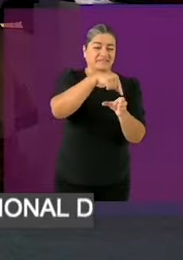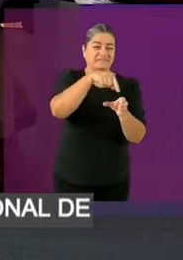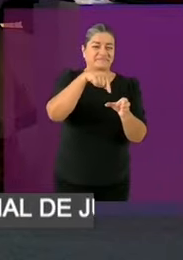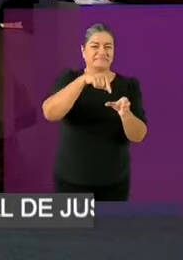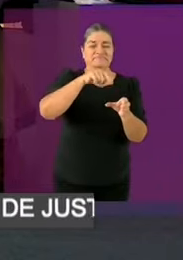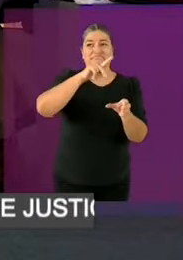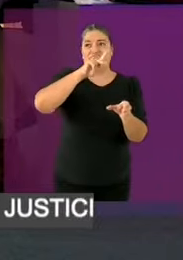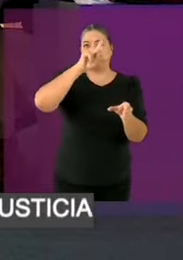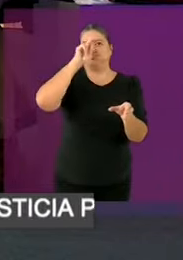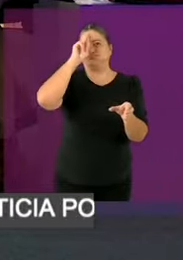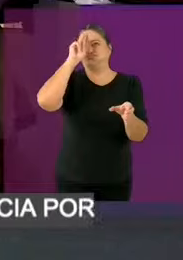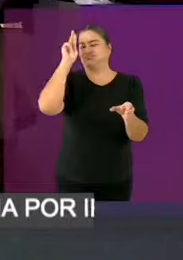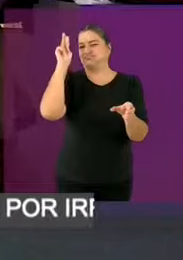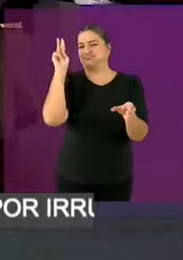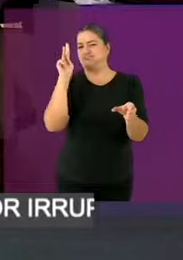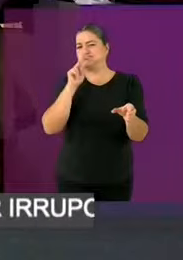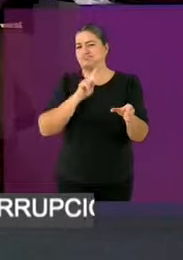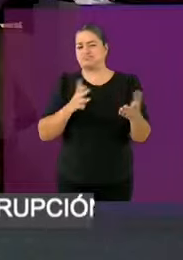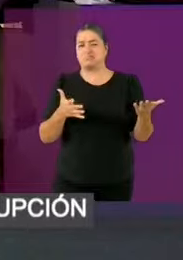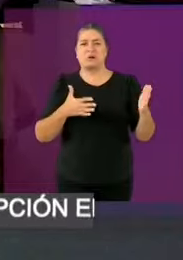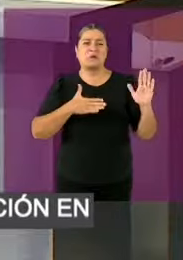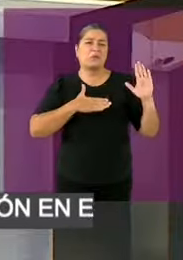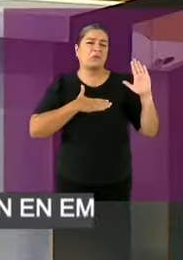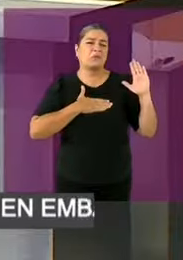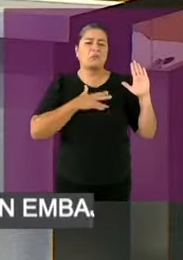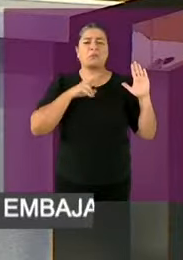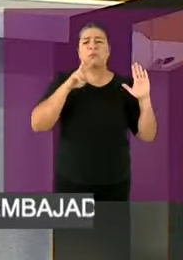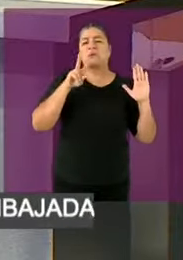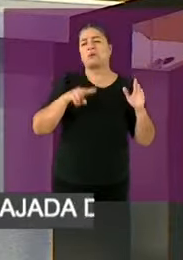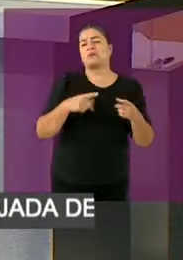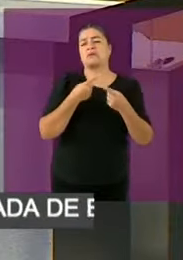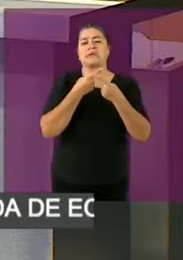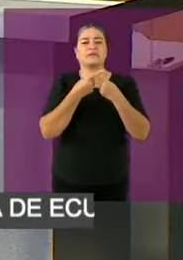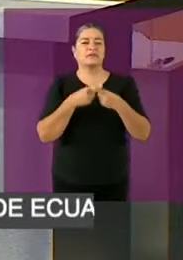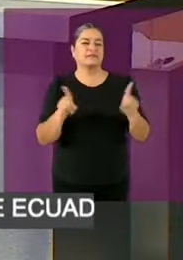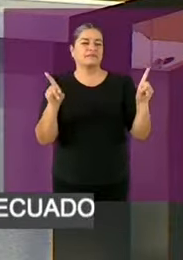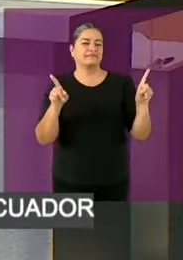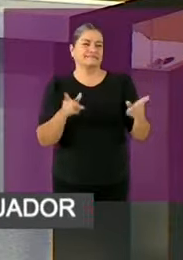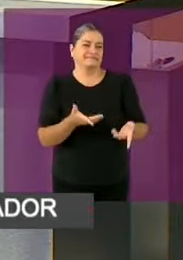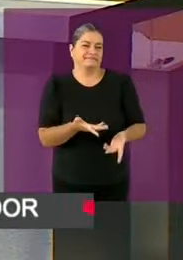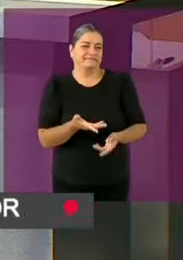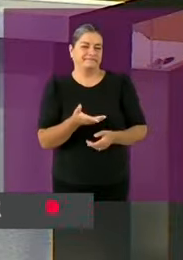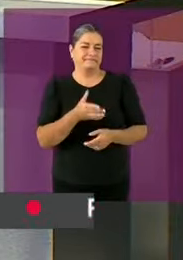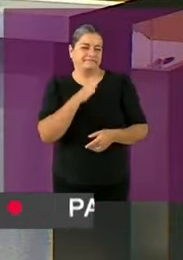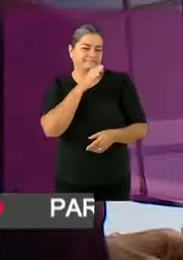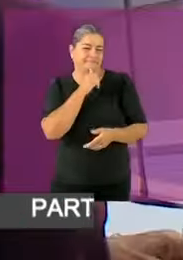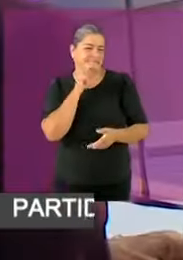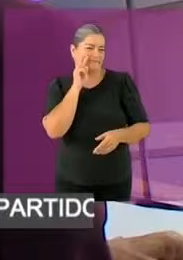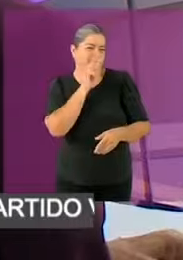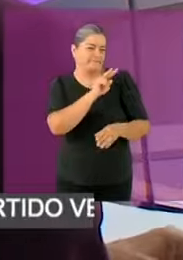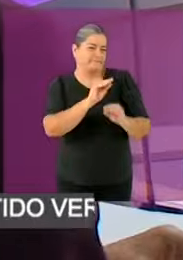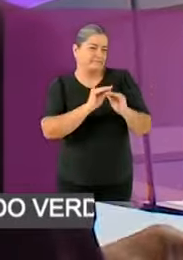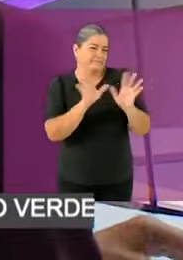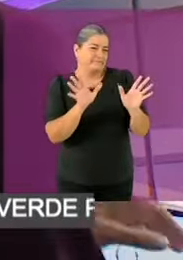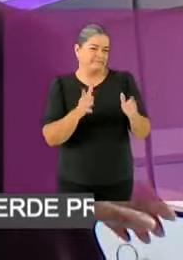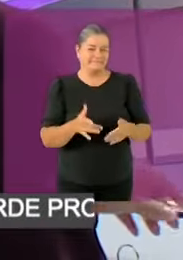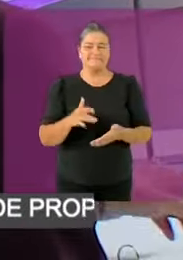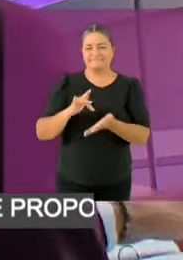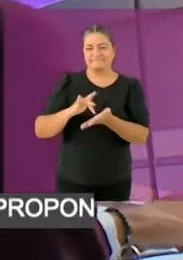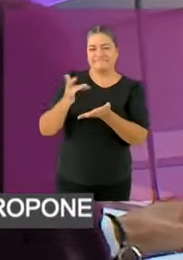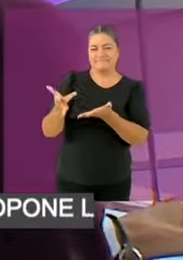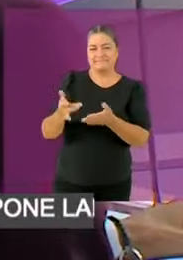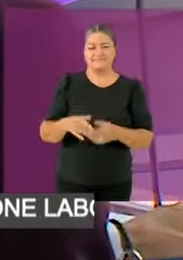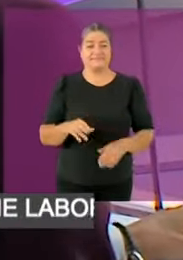lo que no ha hecho el PRI y el PAN en su historia. Gracias, candidato Maynes. Candidata Xochitl Galvez. Yo simplemente decir que aquí no vengo a defender a nadie.